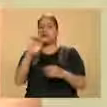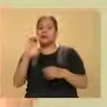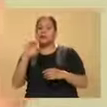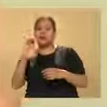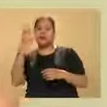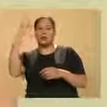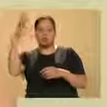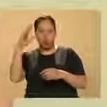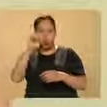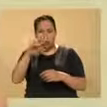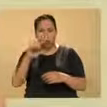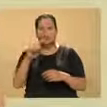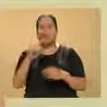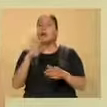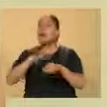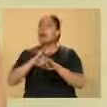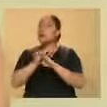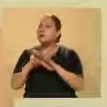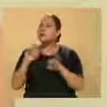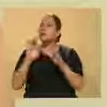a tener más informes de estos beneficios.